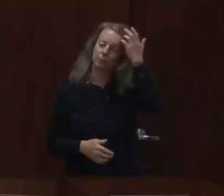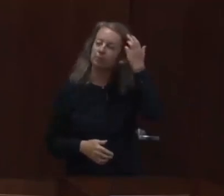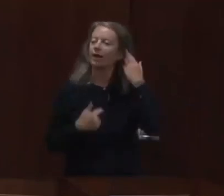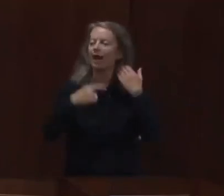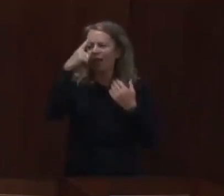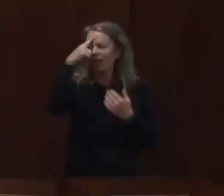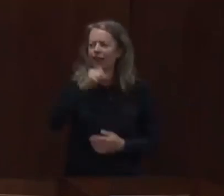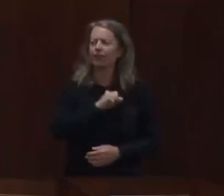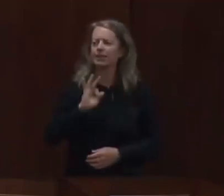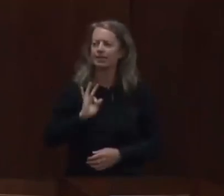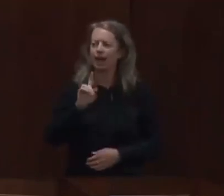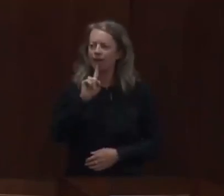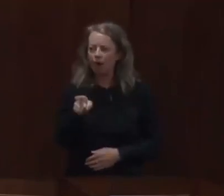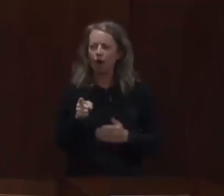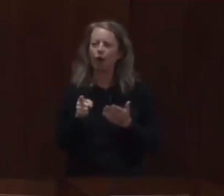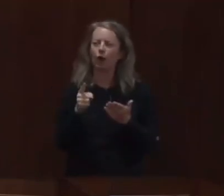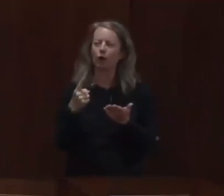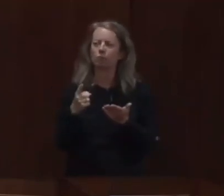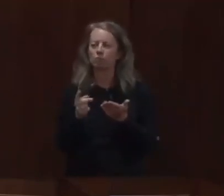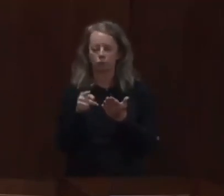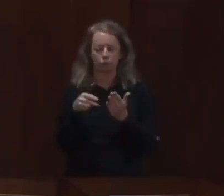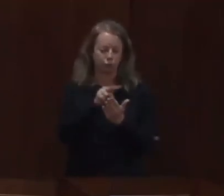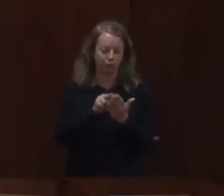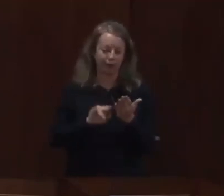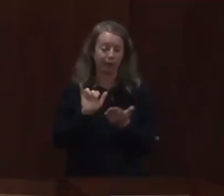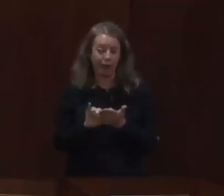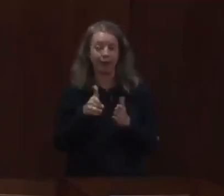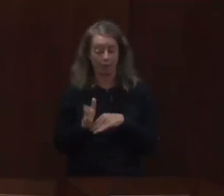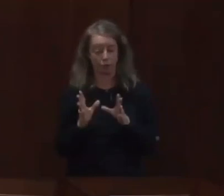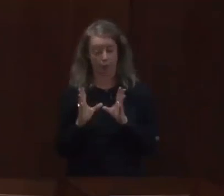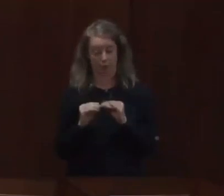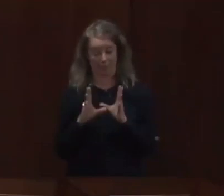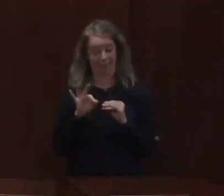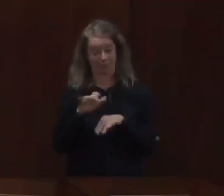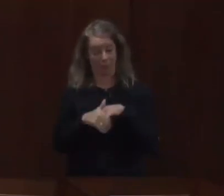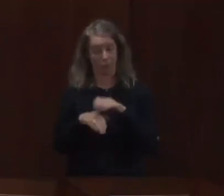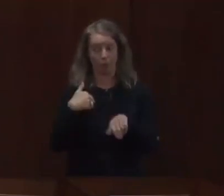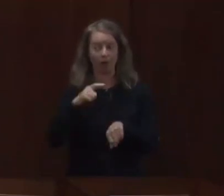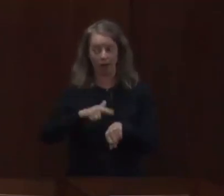adelante. ¿Algún otro tema que queramos añadir a nuestra discusión de hoy?